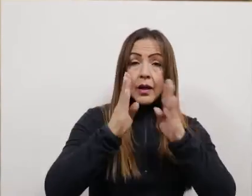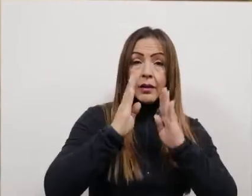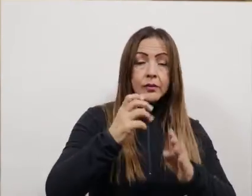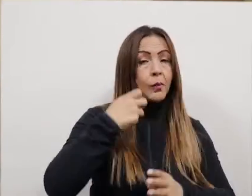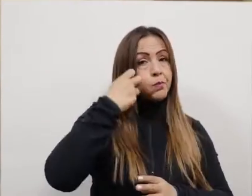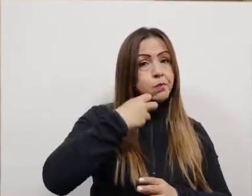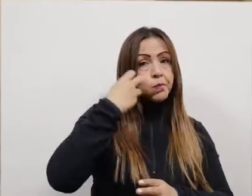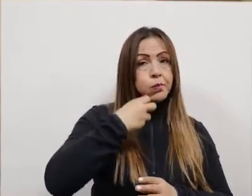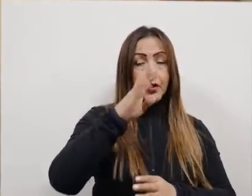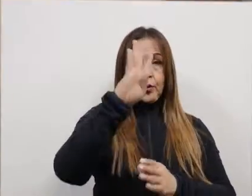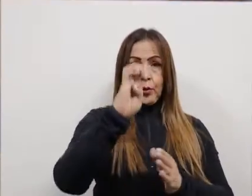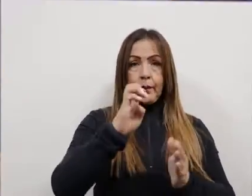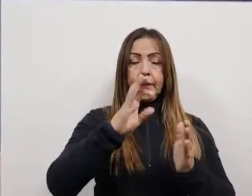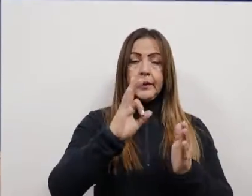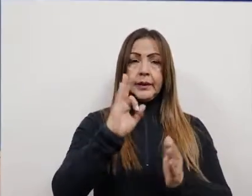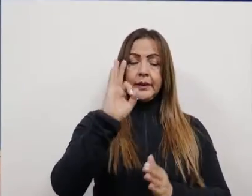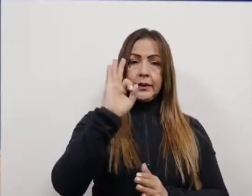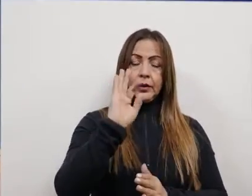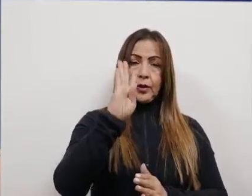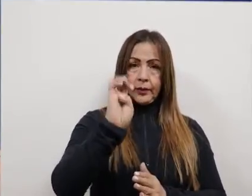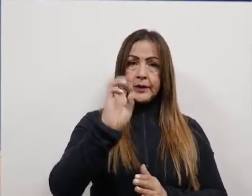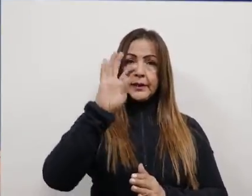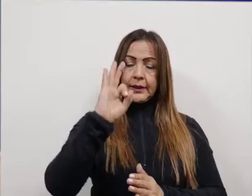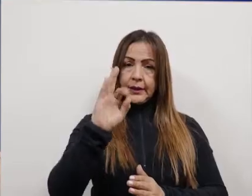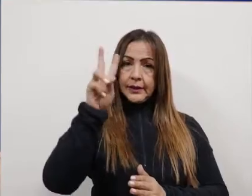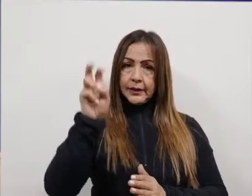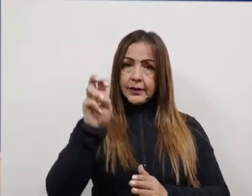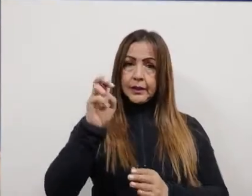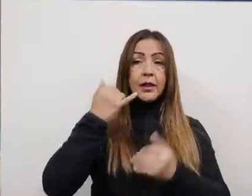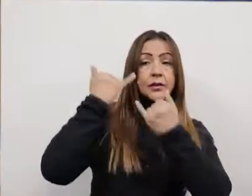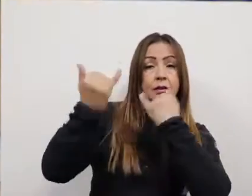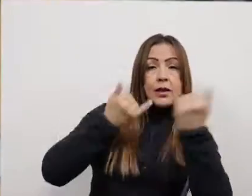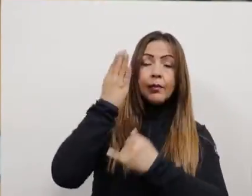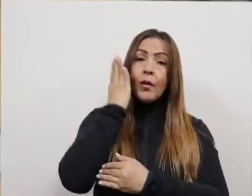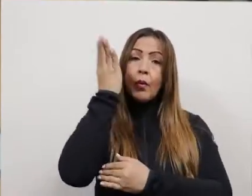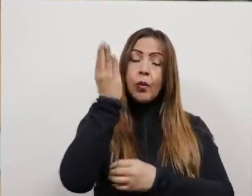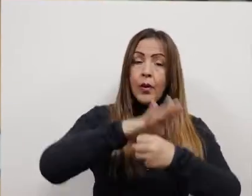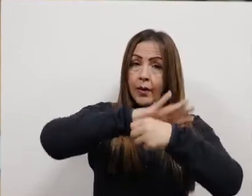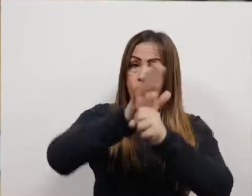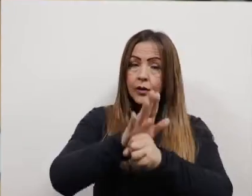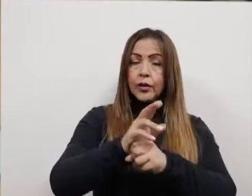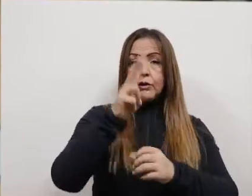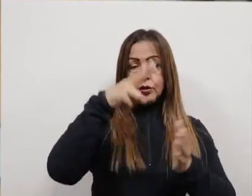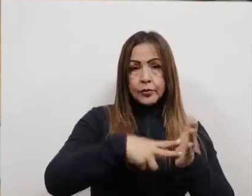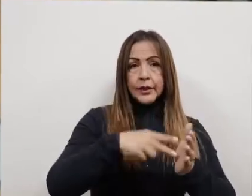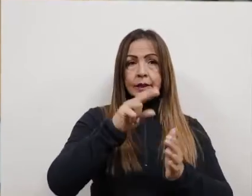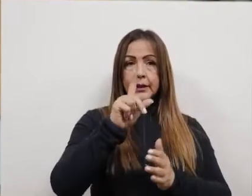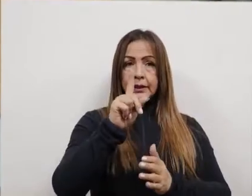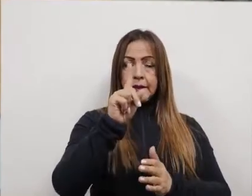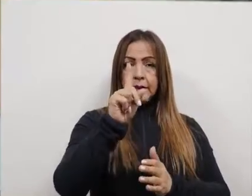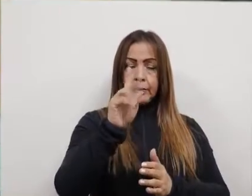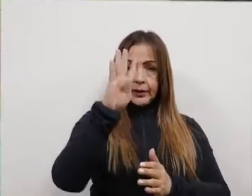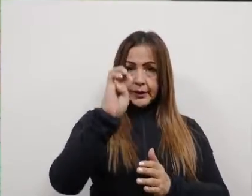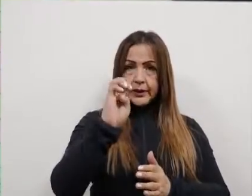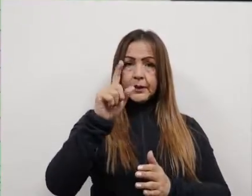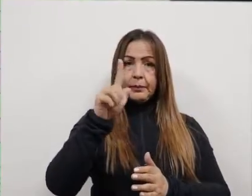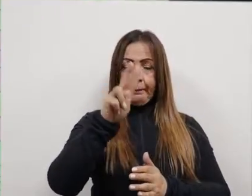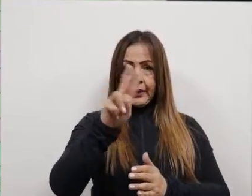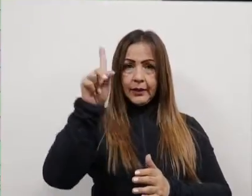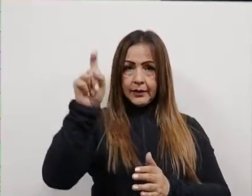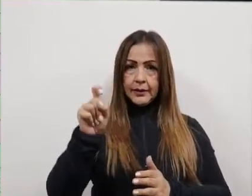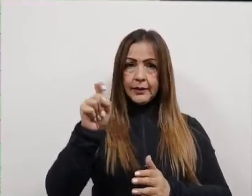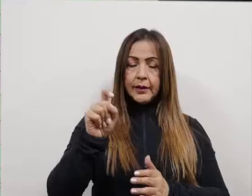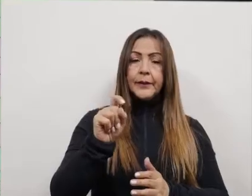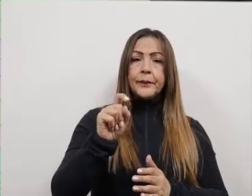odontología, 9.937 personas. Llamadas por la línea COVID, 2.326. Teleconsultas,